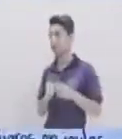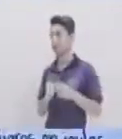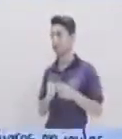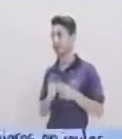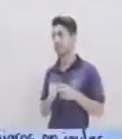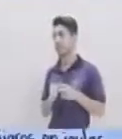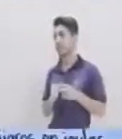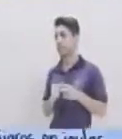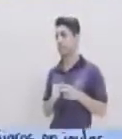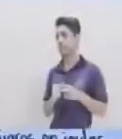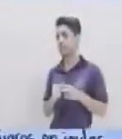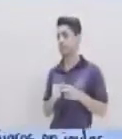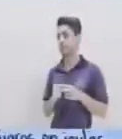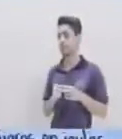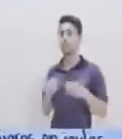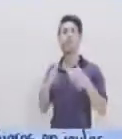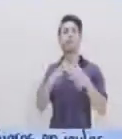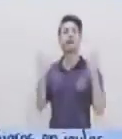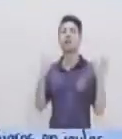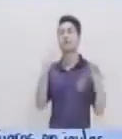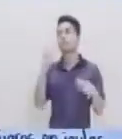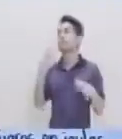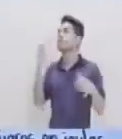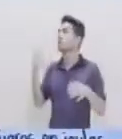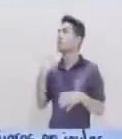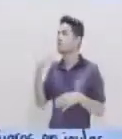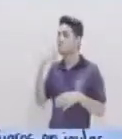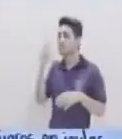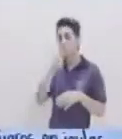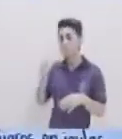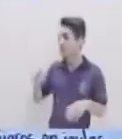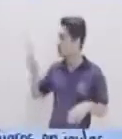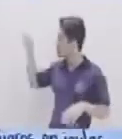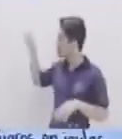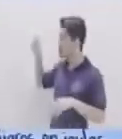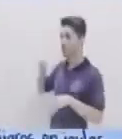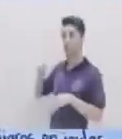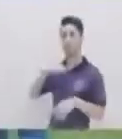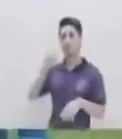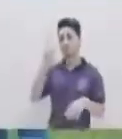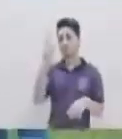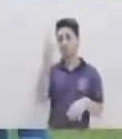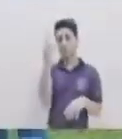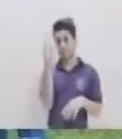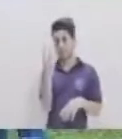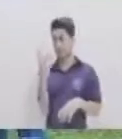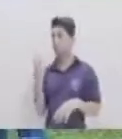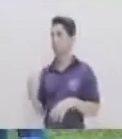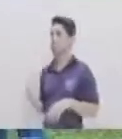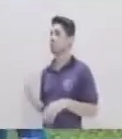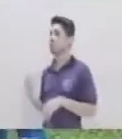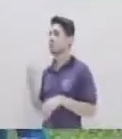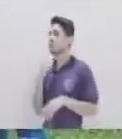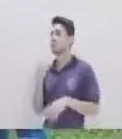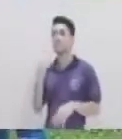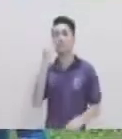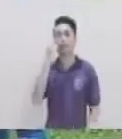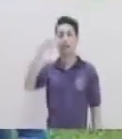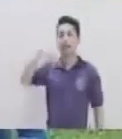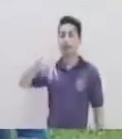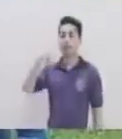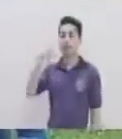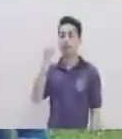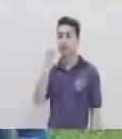Generalmente estos son los tres que se estudian Se ha añadido un cuarto que es un condicional Pero vamos a ver estos tres Está el